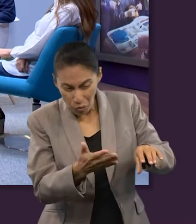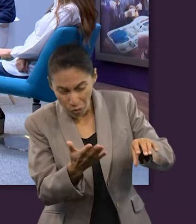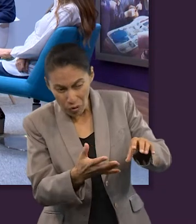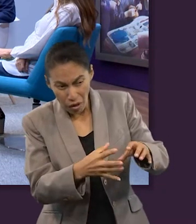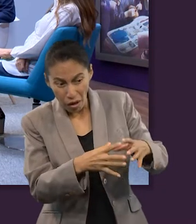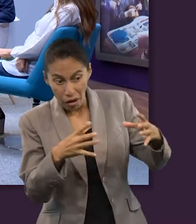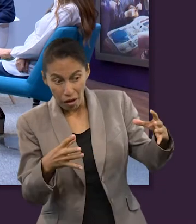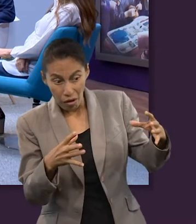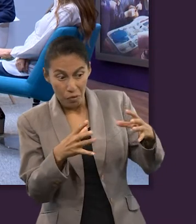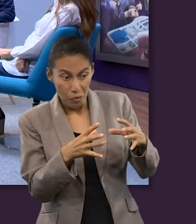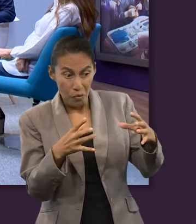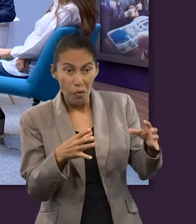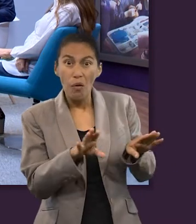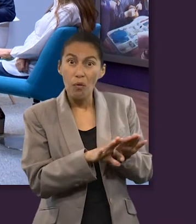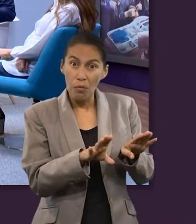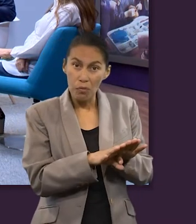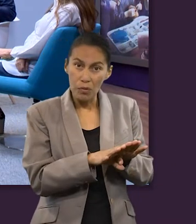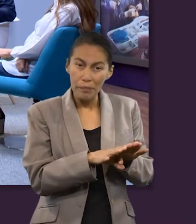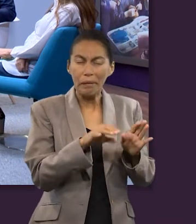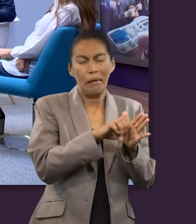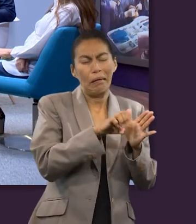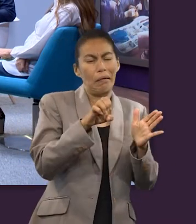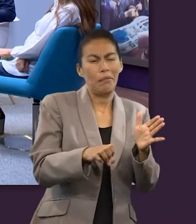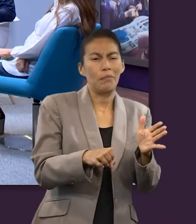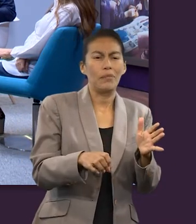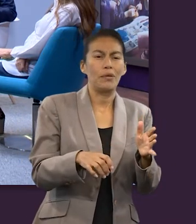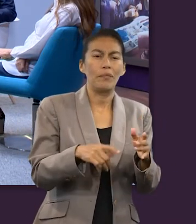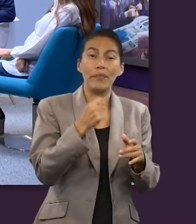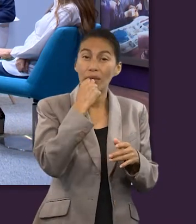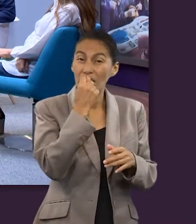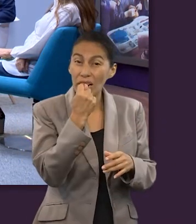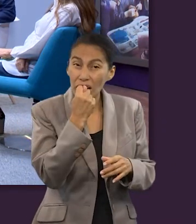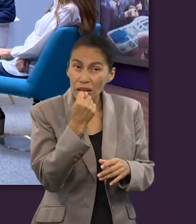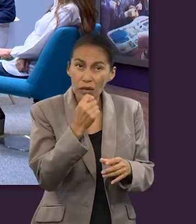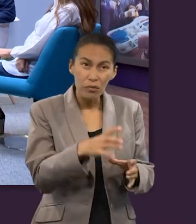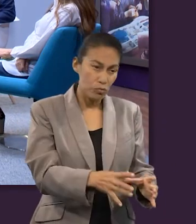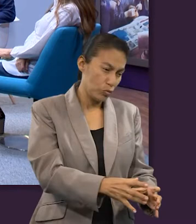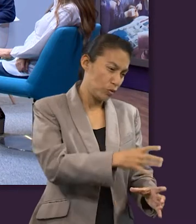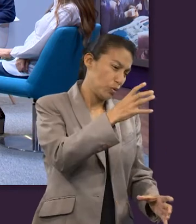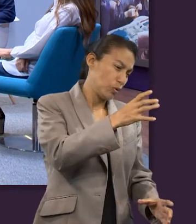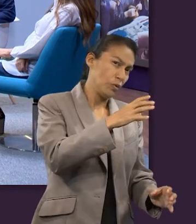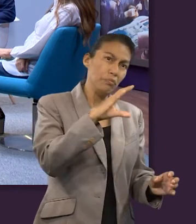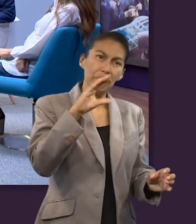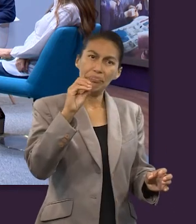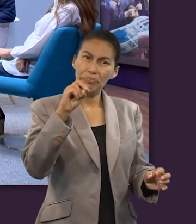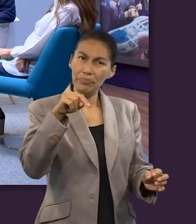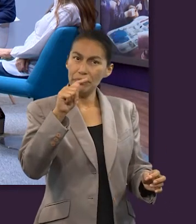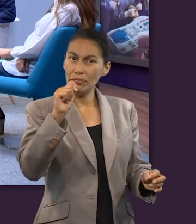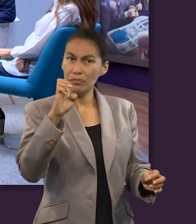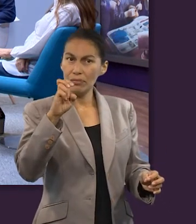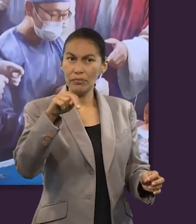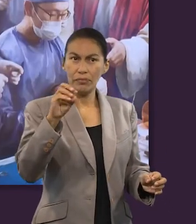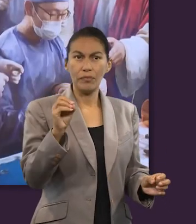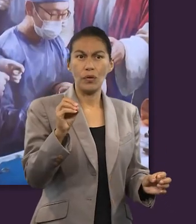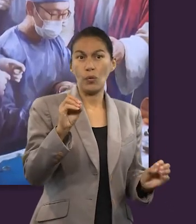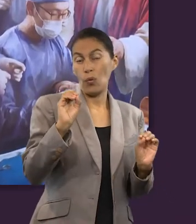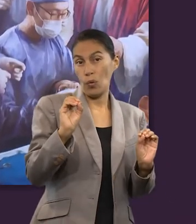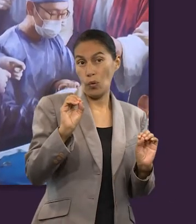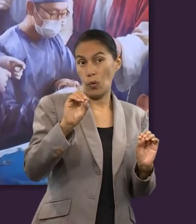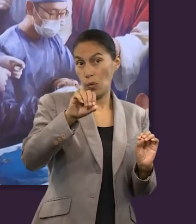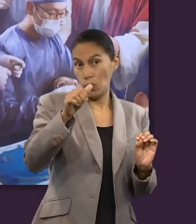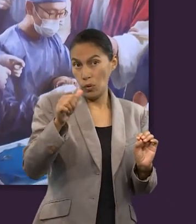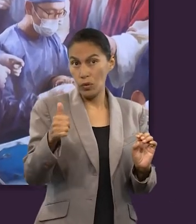cosecha final. Digamos que si habían tenido un manojo de trigo o de centeno o de algún otro